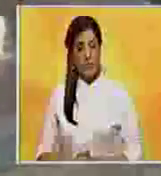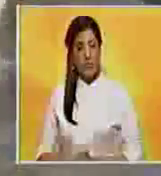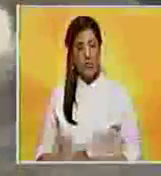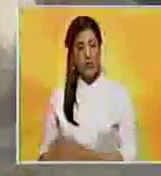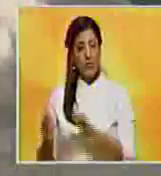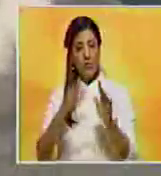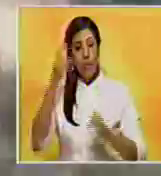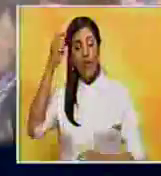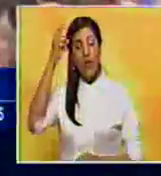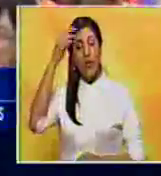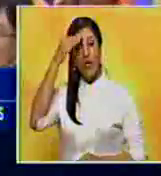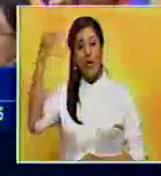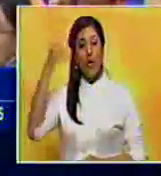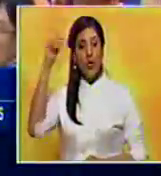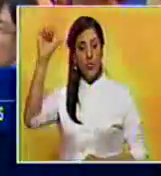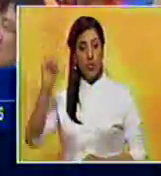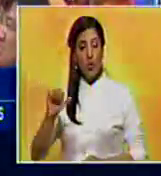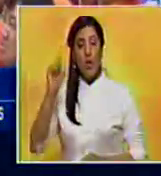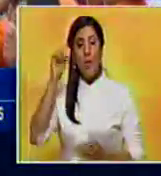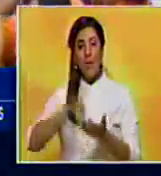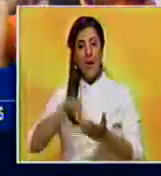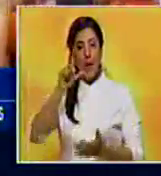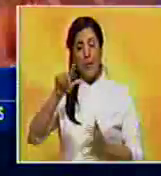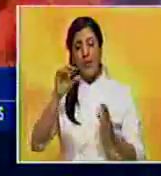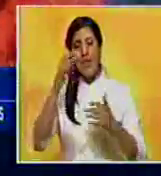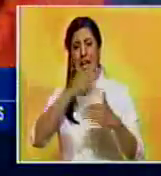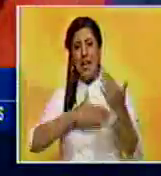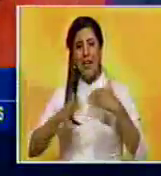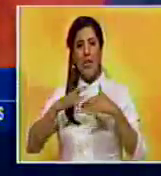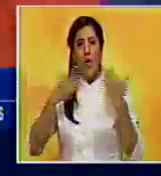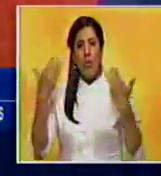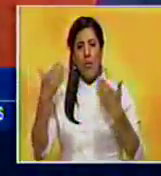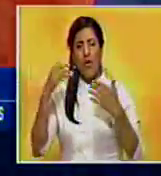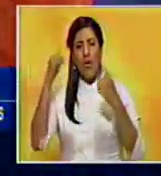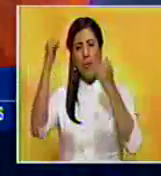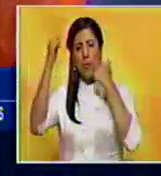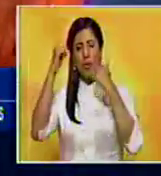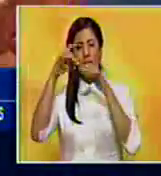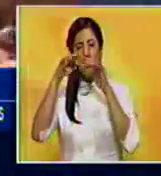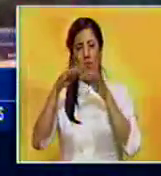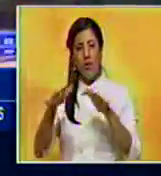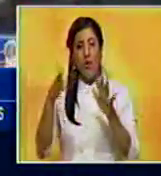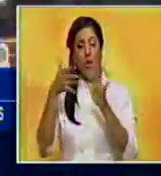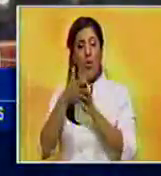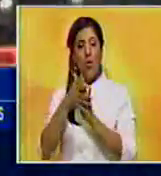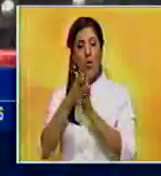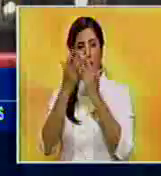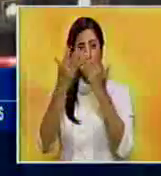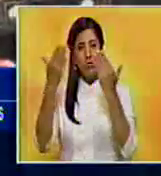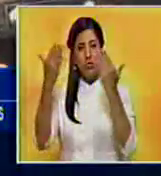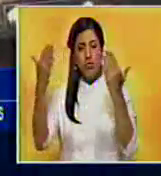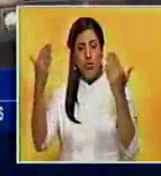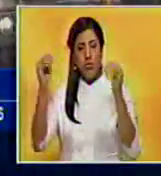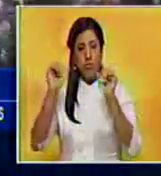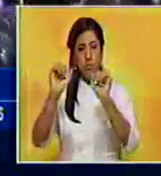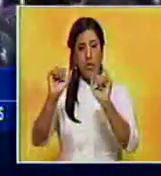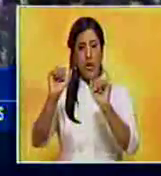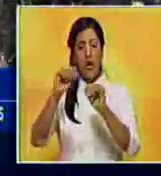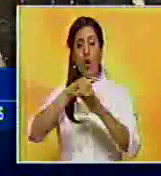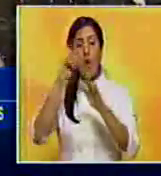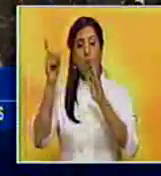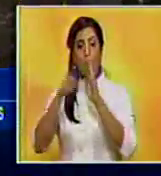En Corea del Sur, docenas de personas resultaron heridas en medio de las protestas orinadas tras el despliegue del escudo antimisilista ha